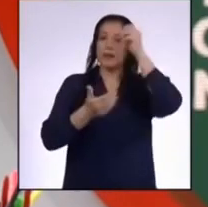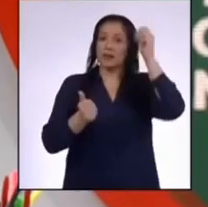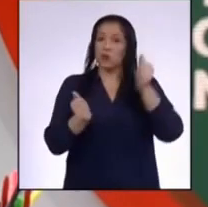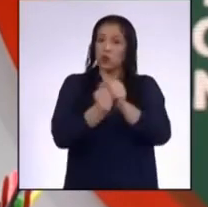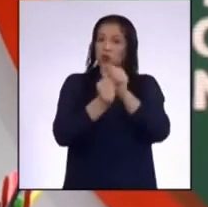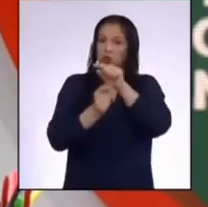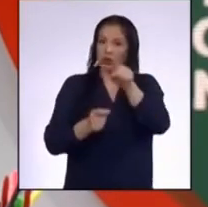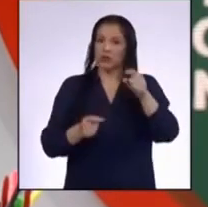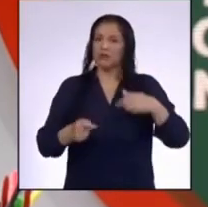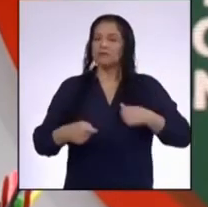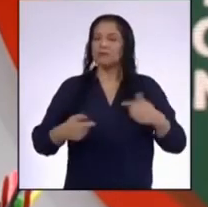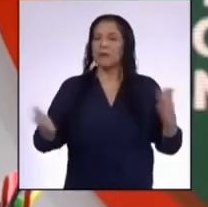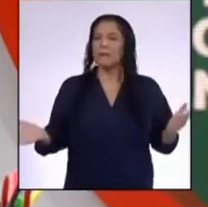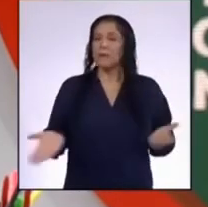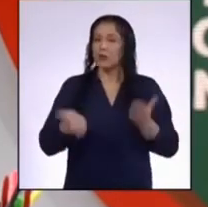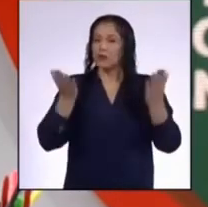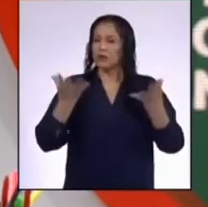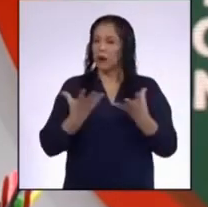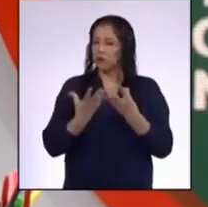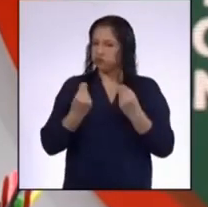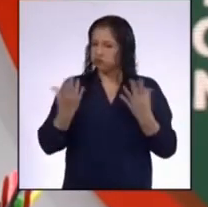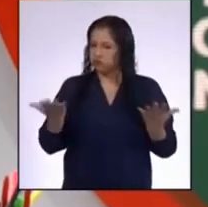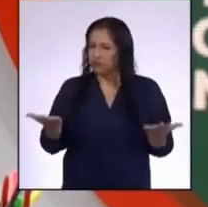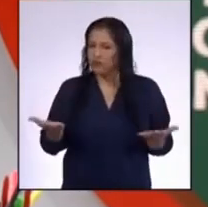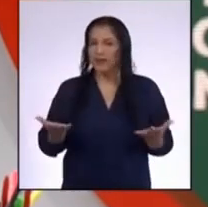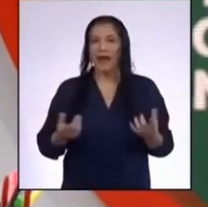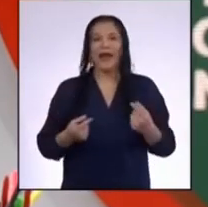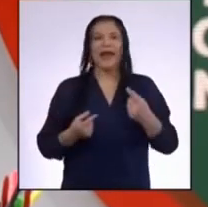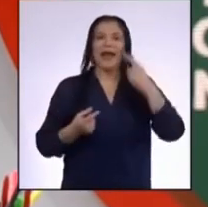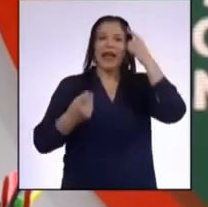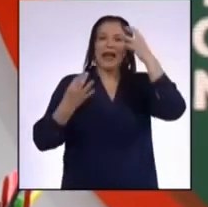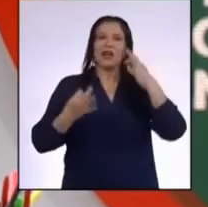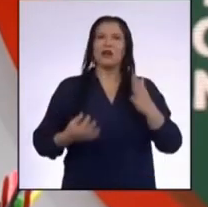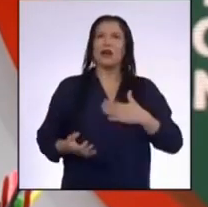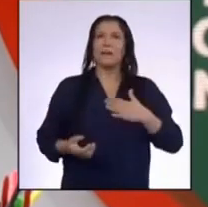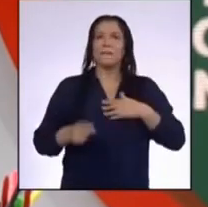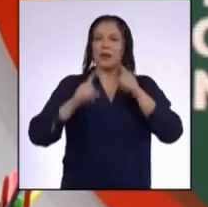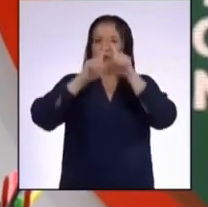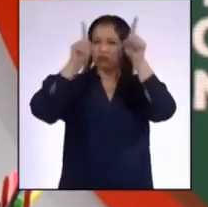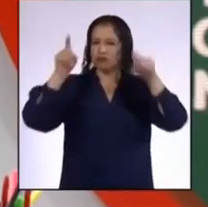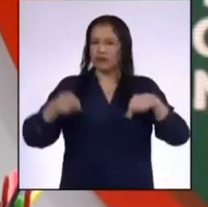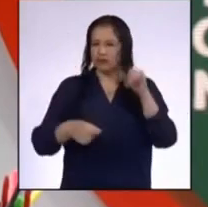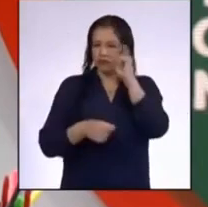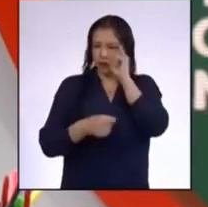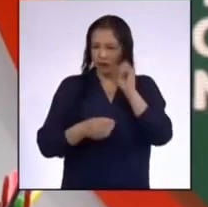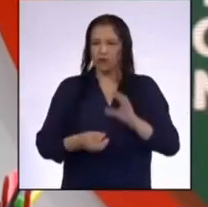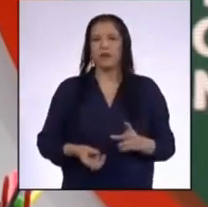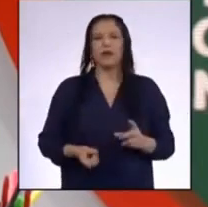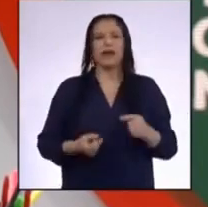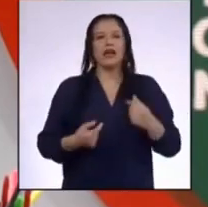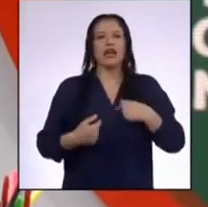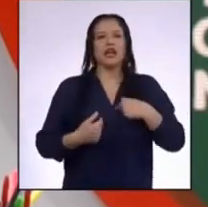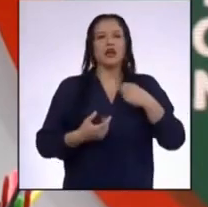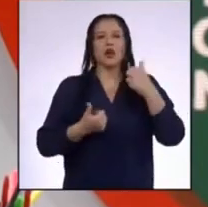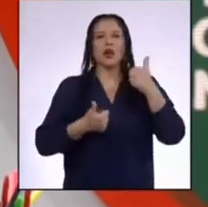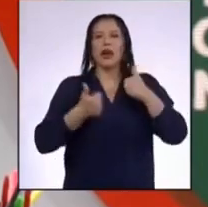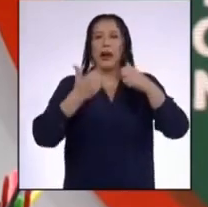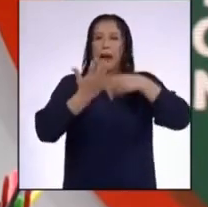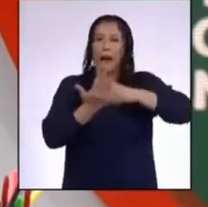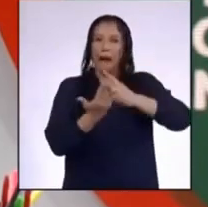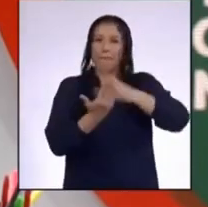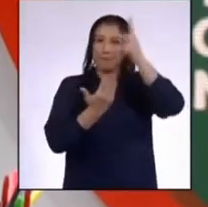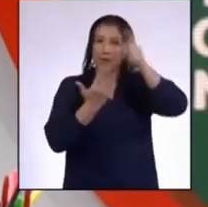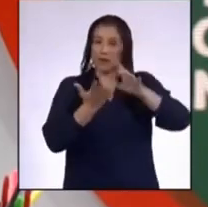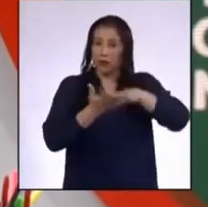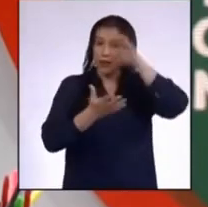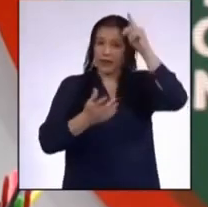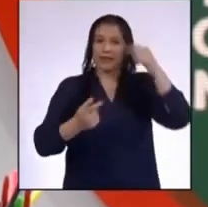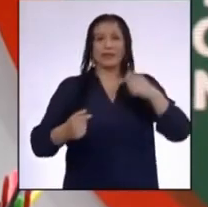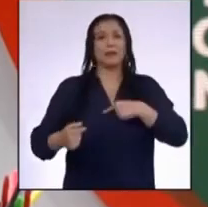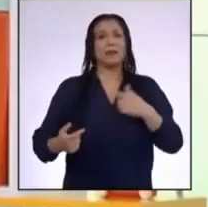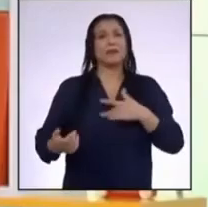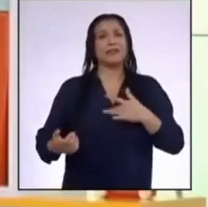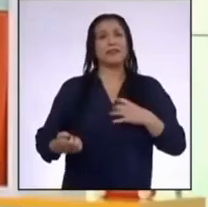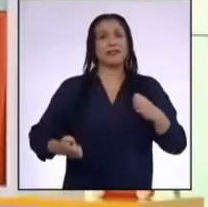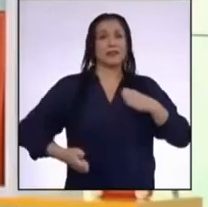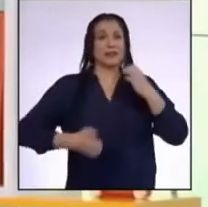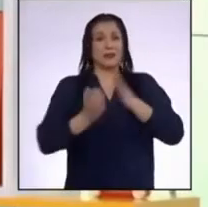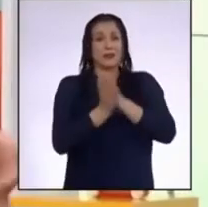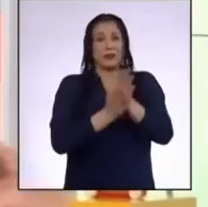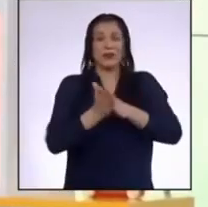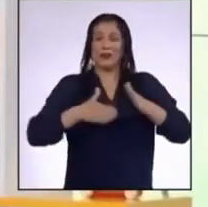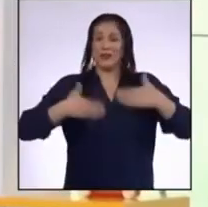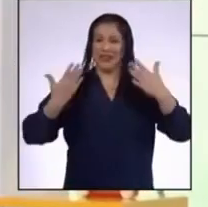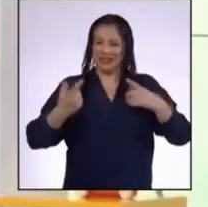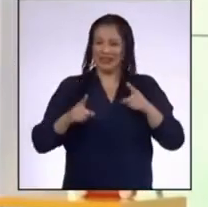ustedes me motiva muchísimo Creo que en mi infografía pondré eso Que aprendo en casa me pone de muy buen humor